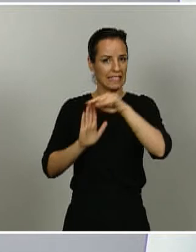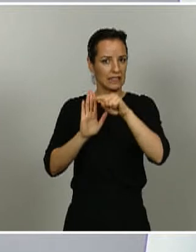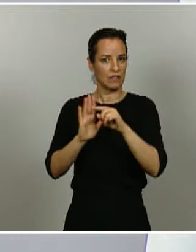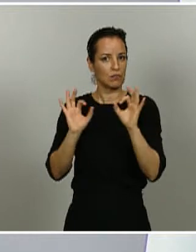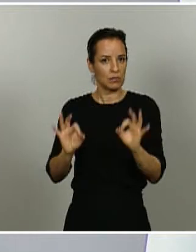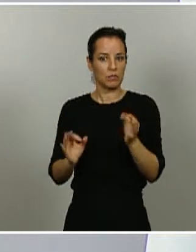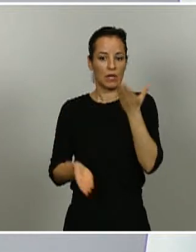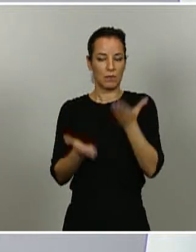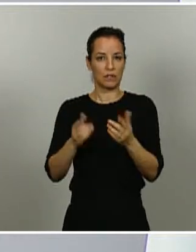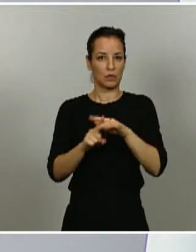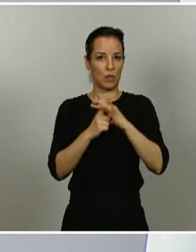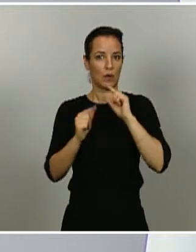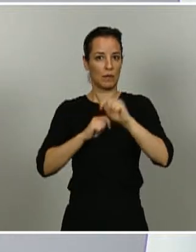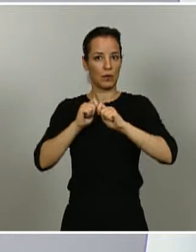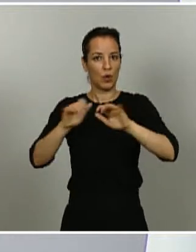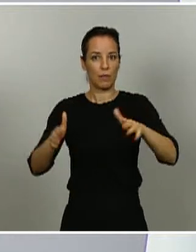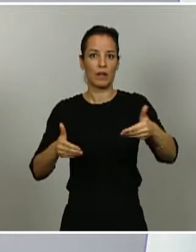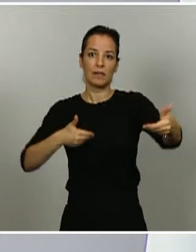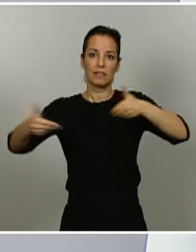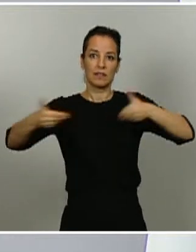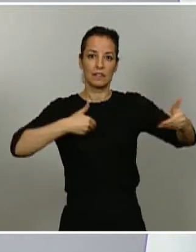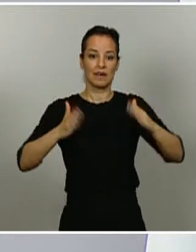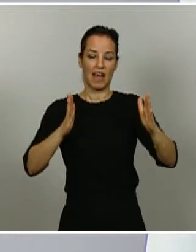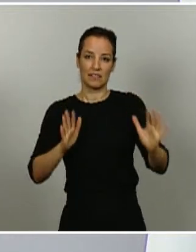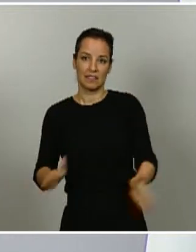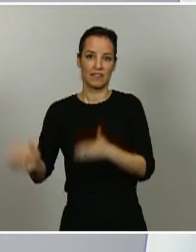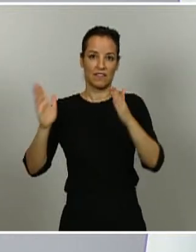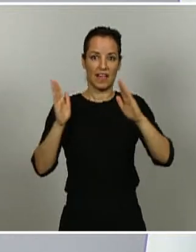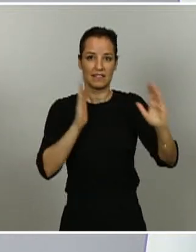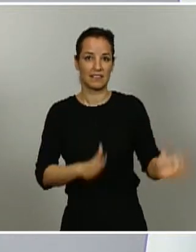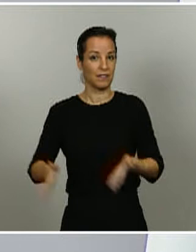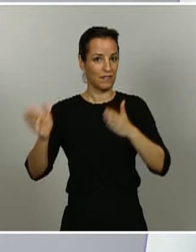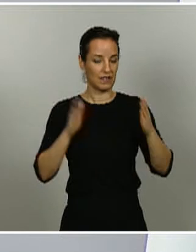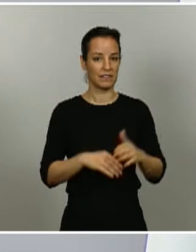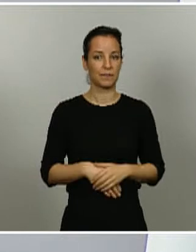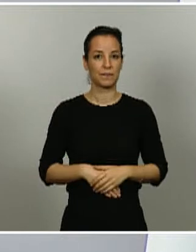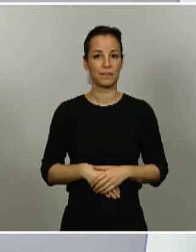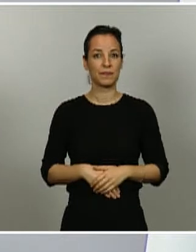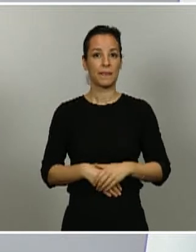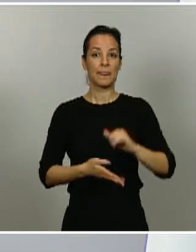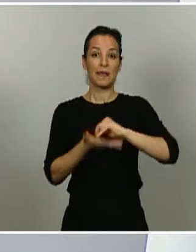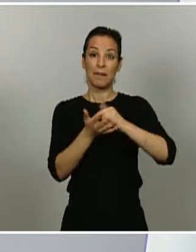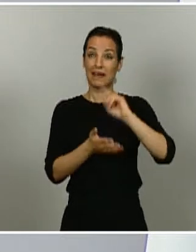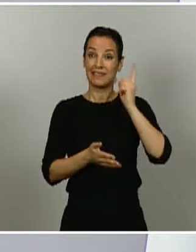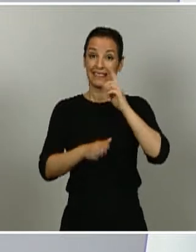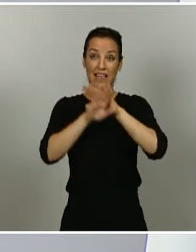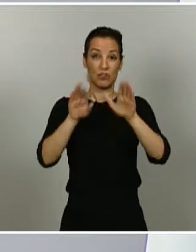epidemiológica y las peticiones de progreso de fase. El plan de diagnóstico al me he referido antes y que fue